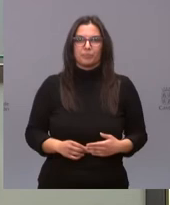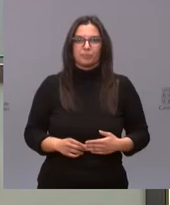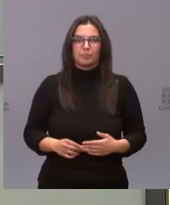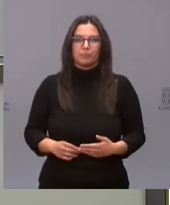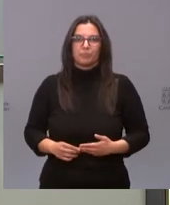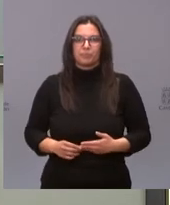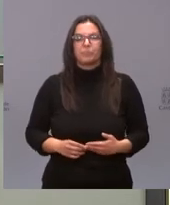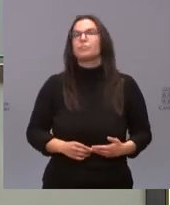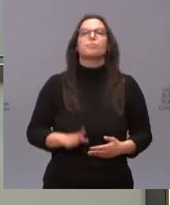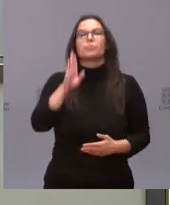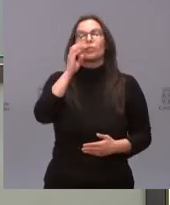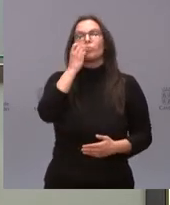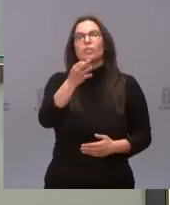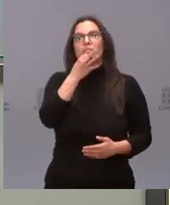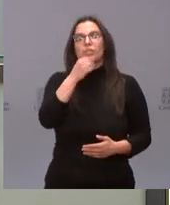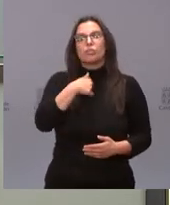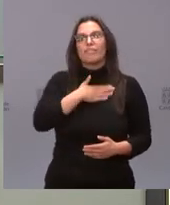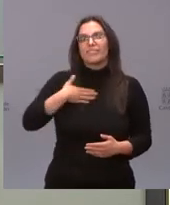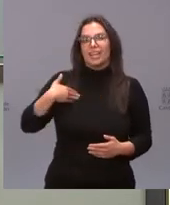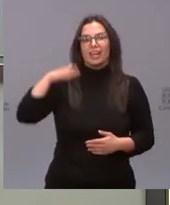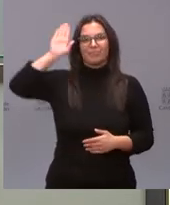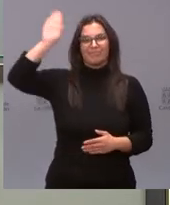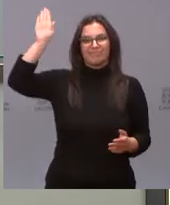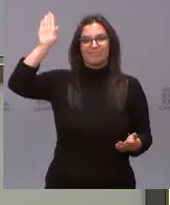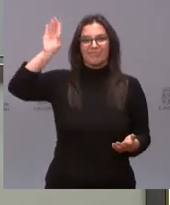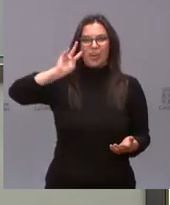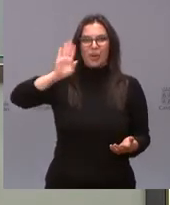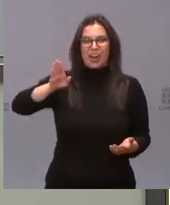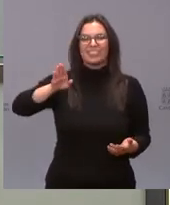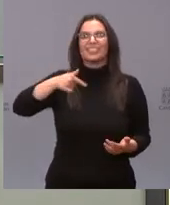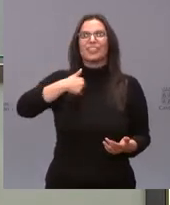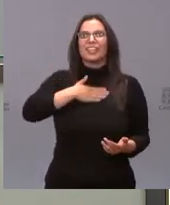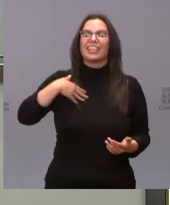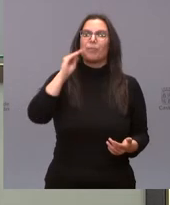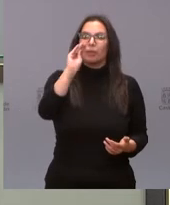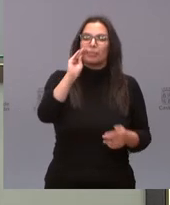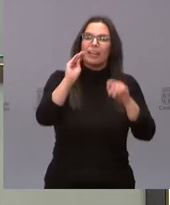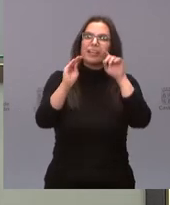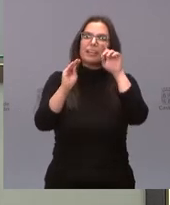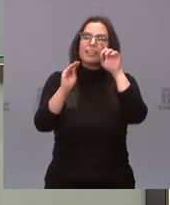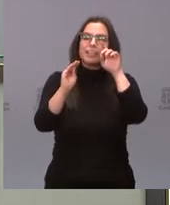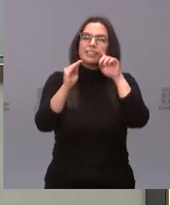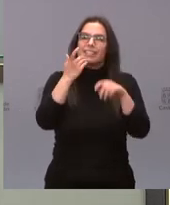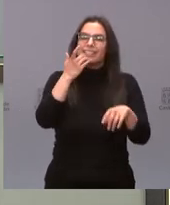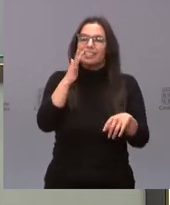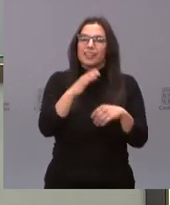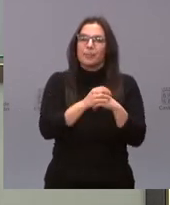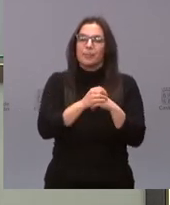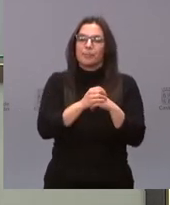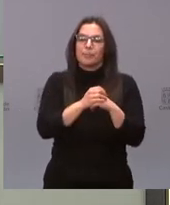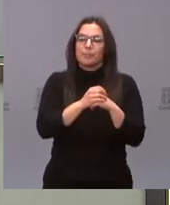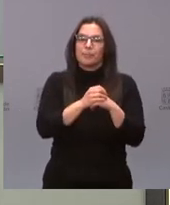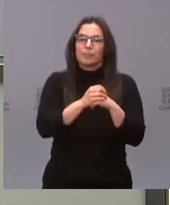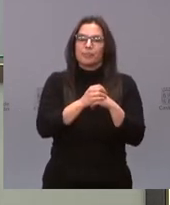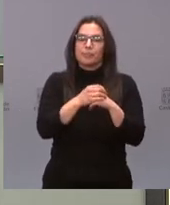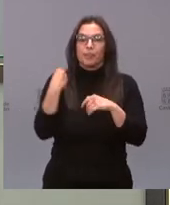Hola, buenas tardes. Yo quería preguntarle yo, aquí, aquí, hola. Yo quería preguntarle si ante estos datos